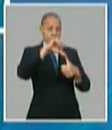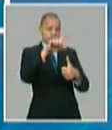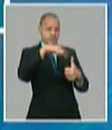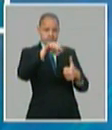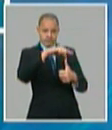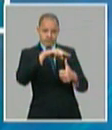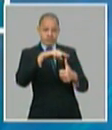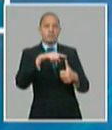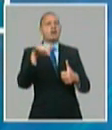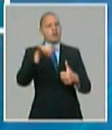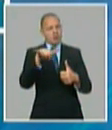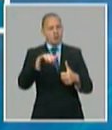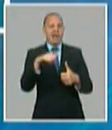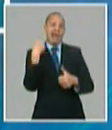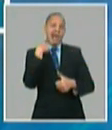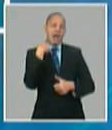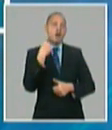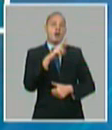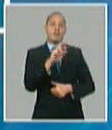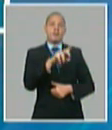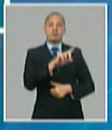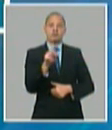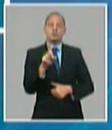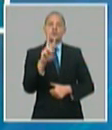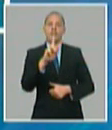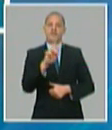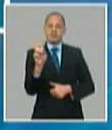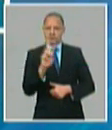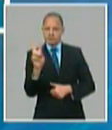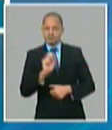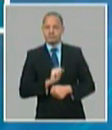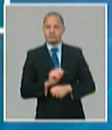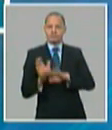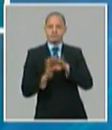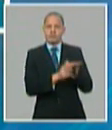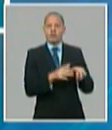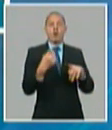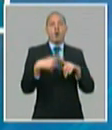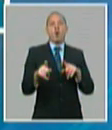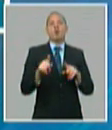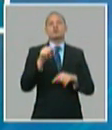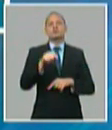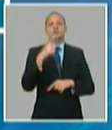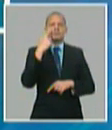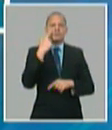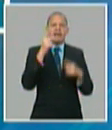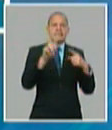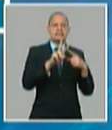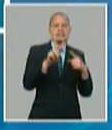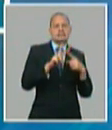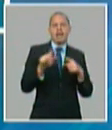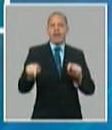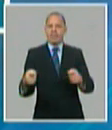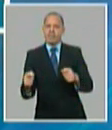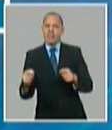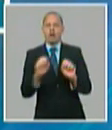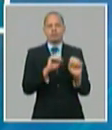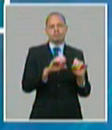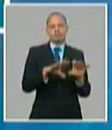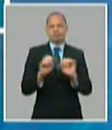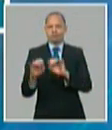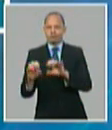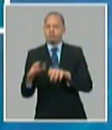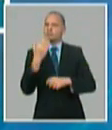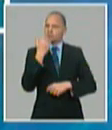se respaldan en la radio y la televisión 97.300 horas de transmisión por la televisión que